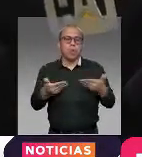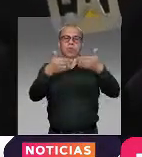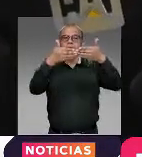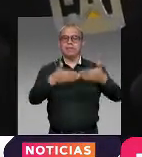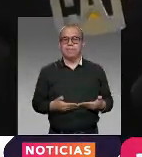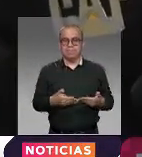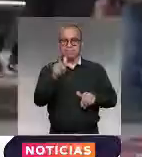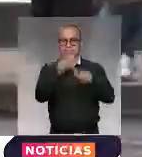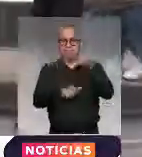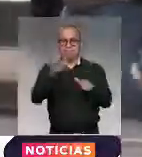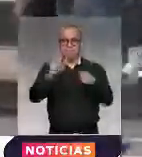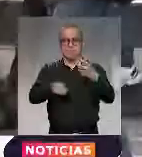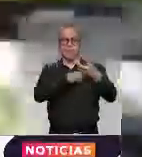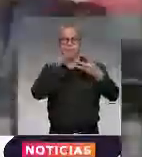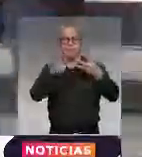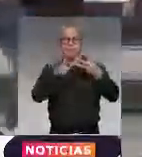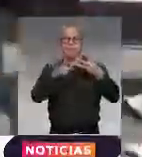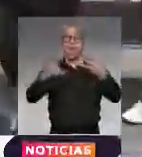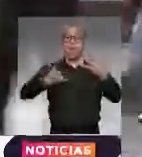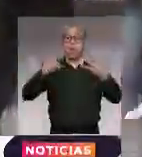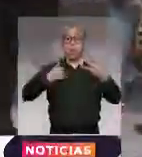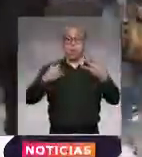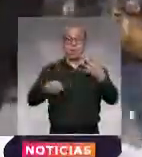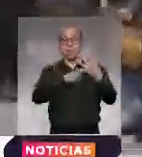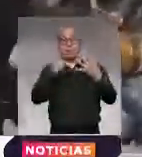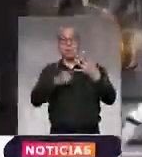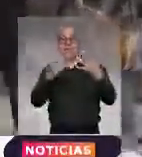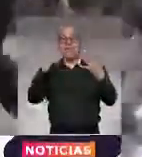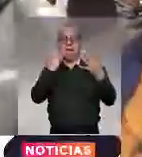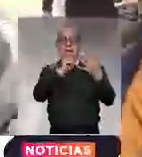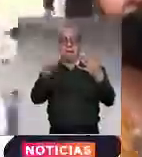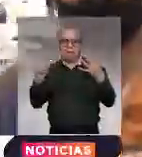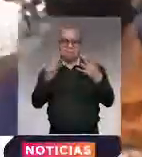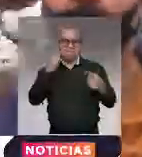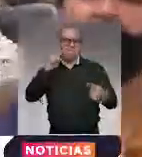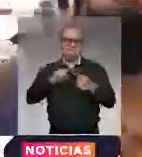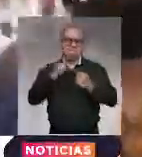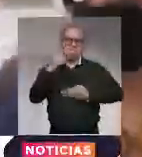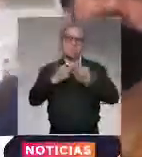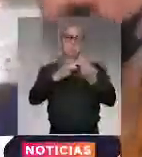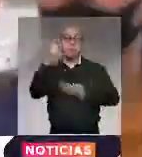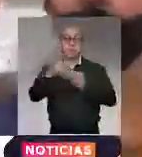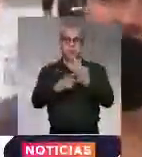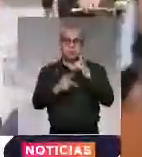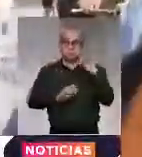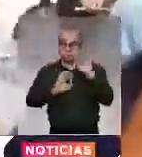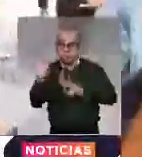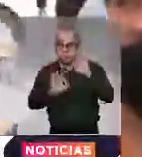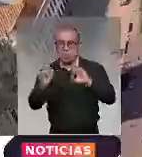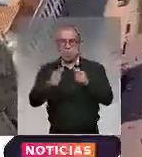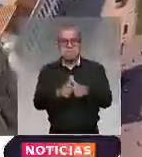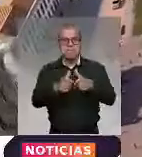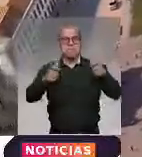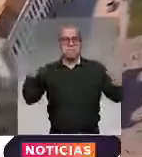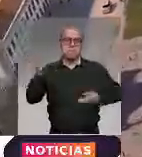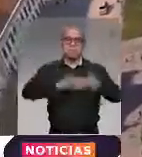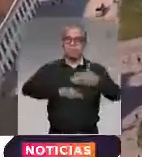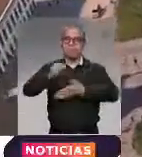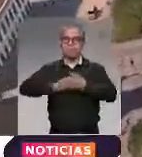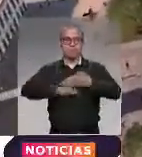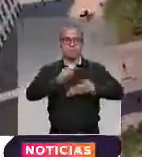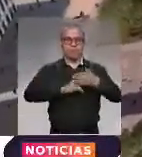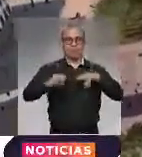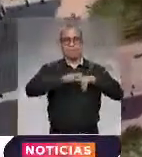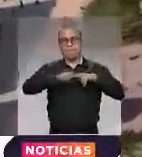discapacidad, la siguiente a jóvenes y las dos últimas a mujeres. El proyecto de la ciudad que planea hacer la mayor cantidad de contrataciones es